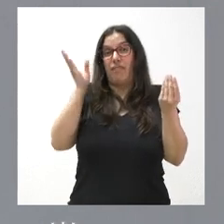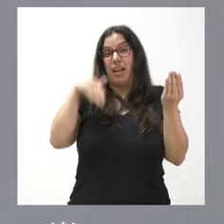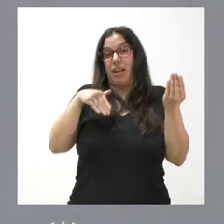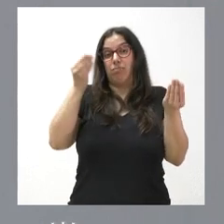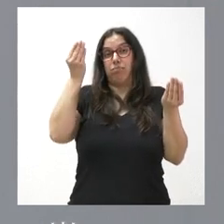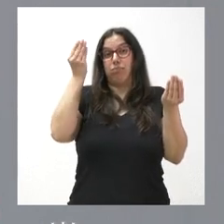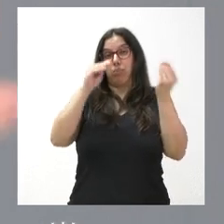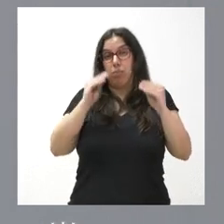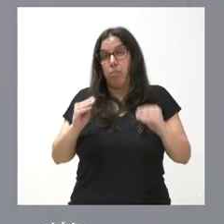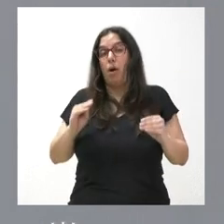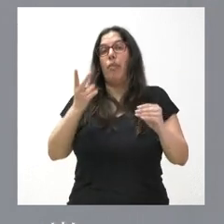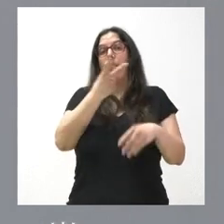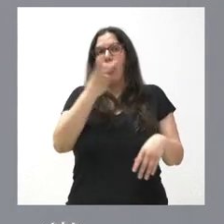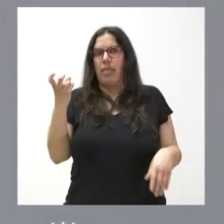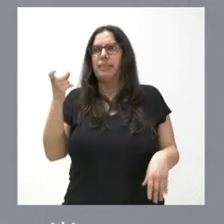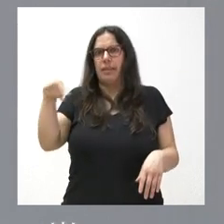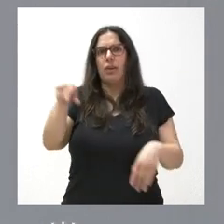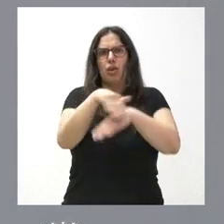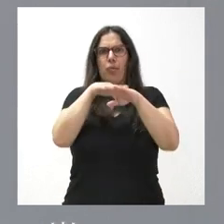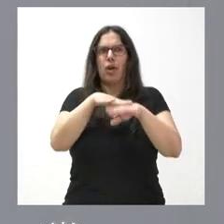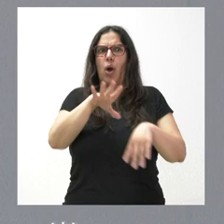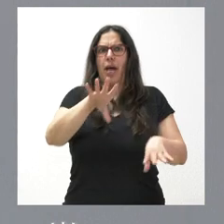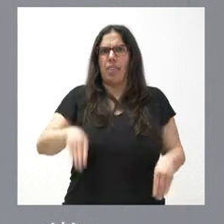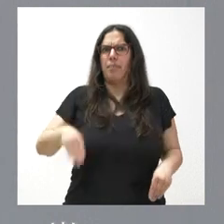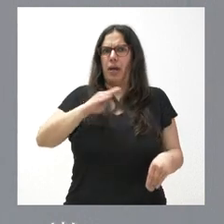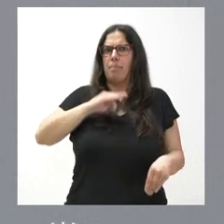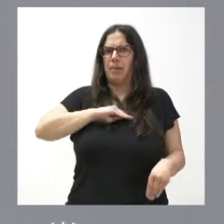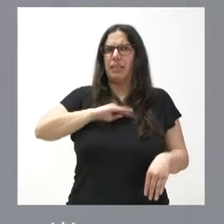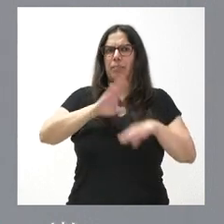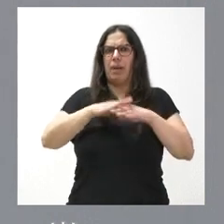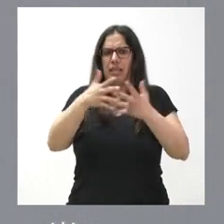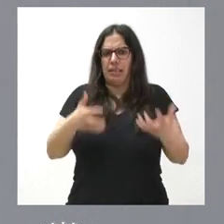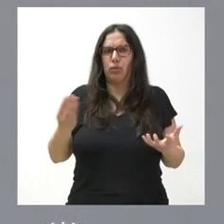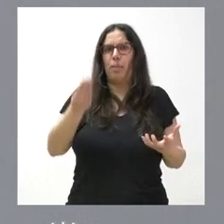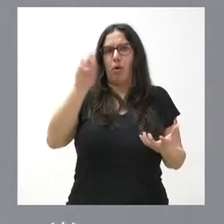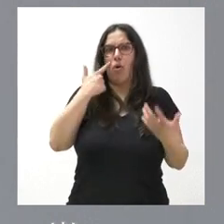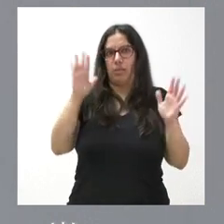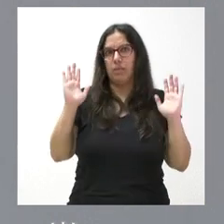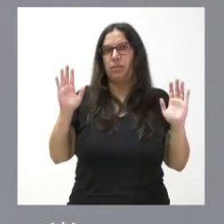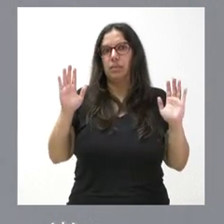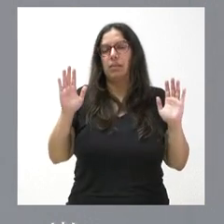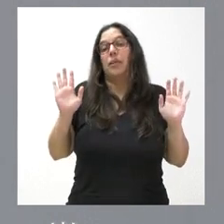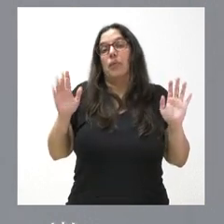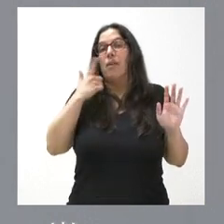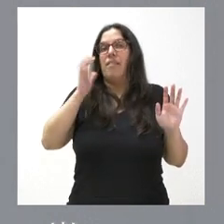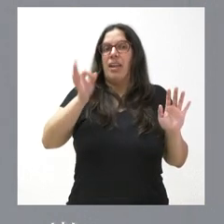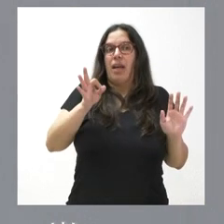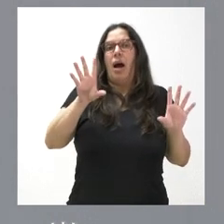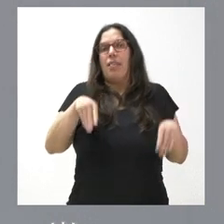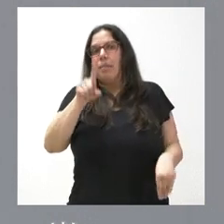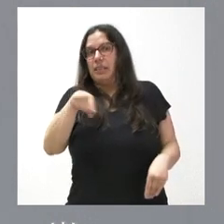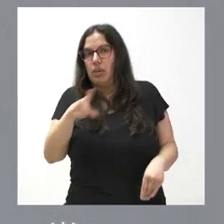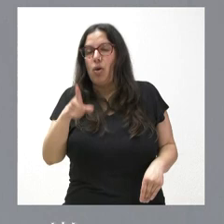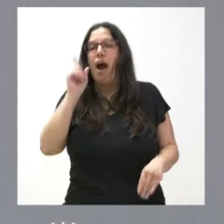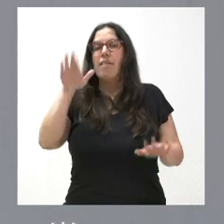Gobierno ha reconocido que ha tenido que aceptar unas cuantas de ellas para mejorar el texto. Vamos a ver si es cierto que la has aceptado, vamos a ver cuál es el texto